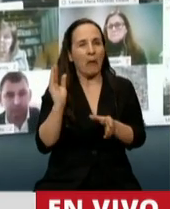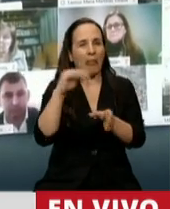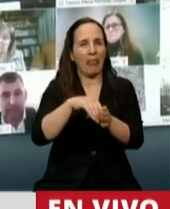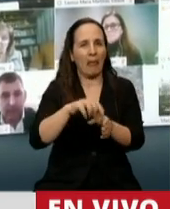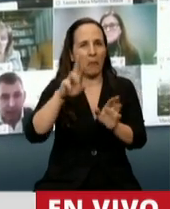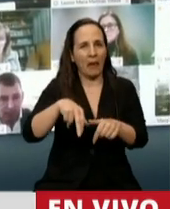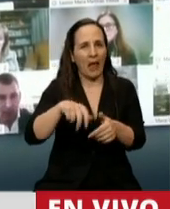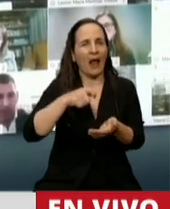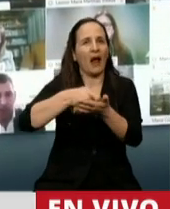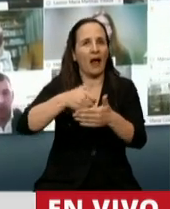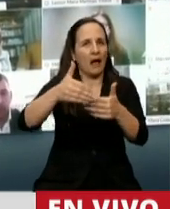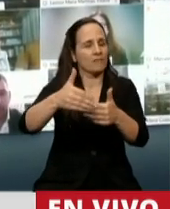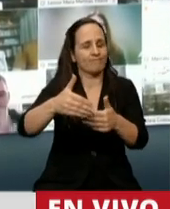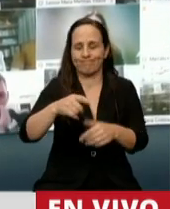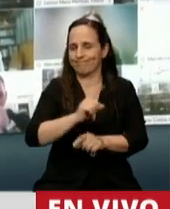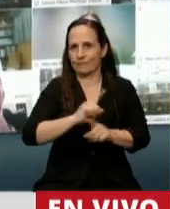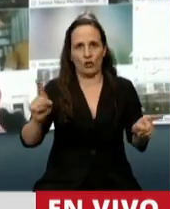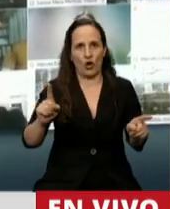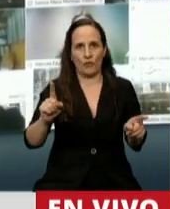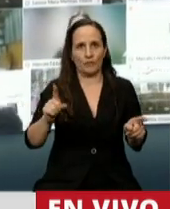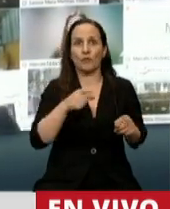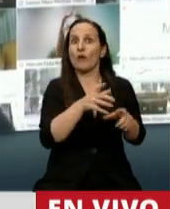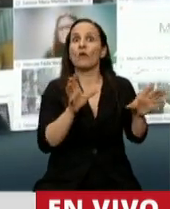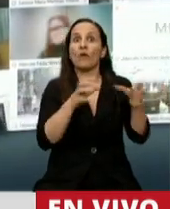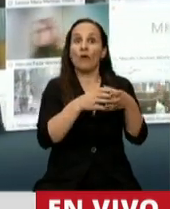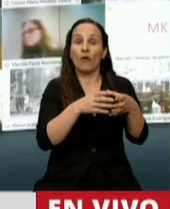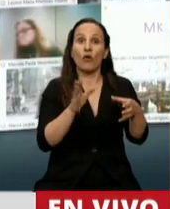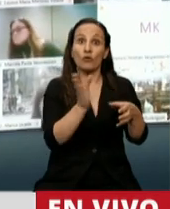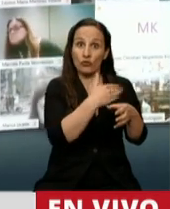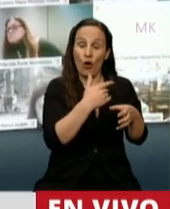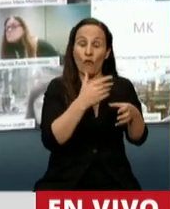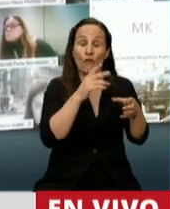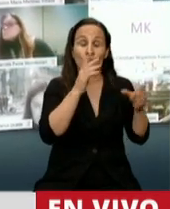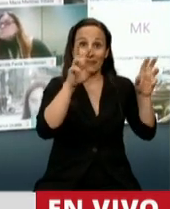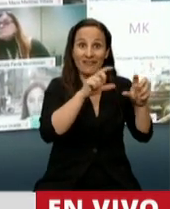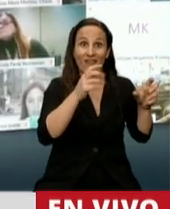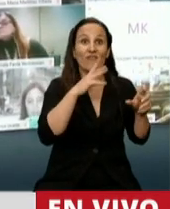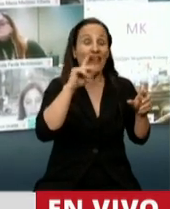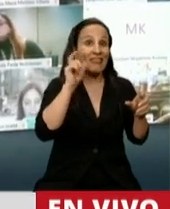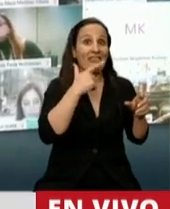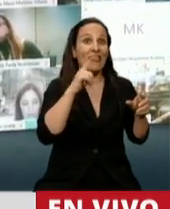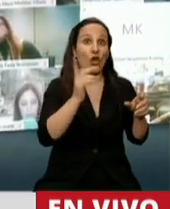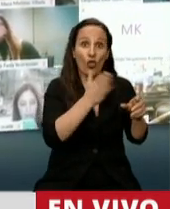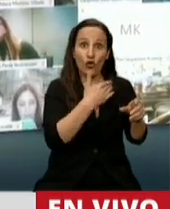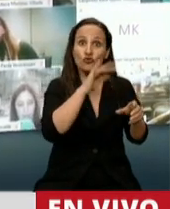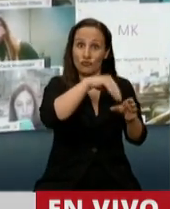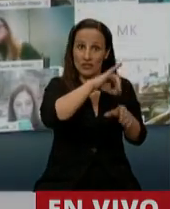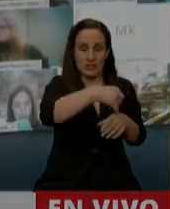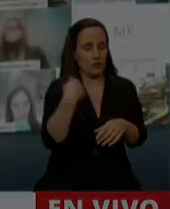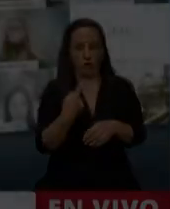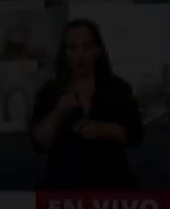Nosotros no lo vamos a votar. En tanto, el Frente de Todos sí va a votar y va a acompañar esa anomalía. Muchas gracias, presidente. Gracias,